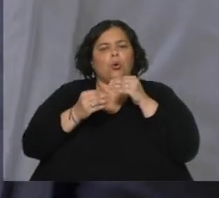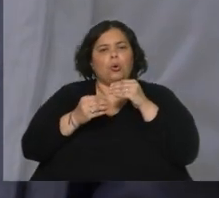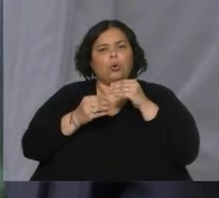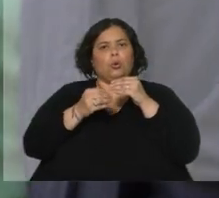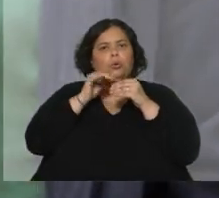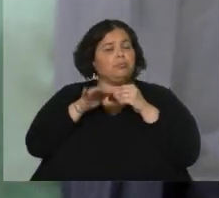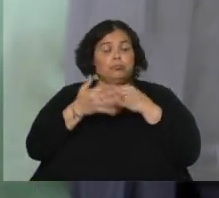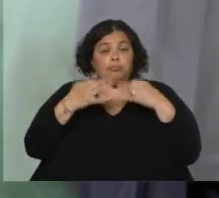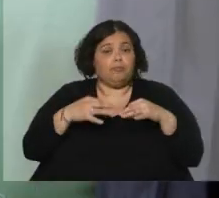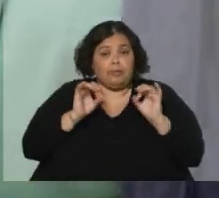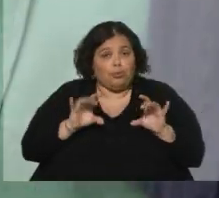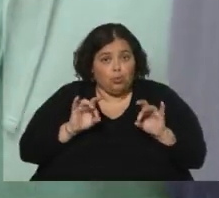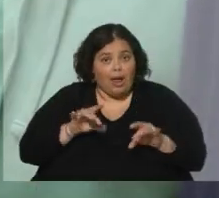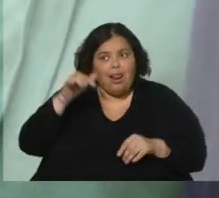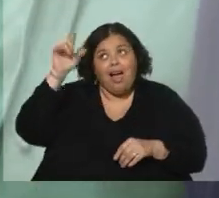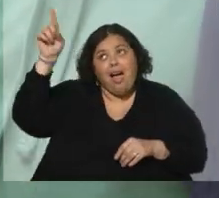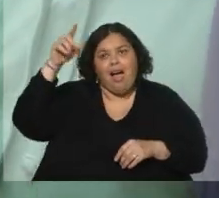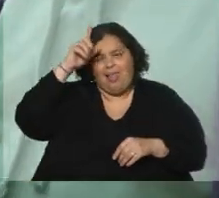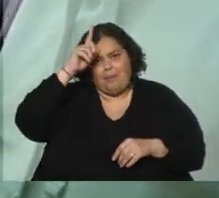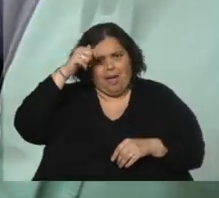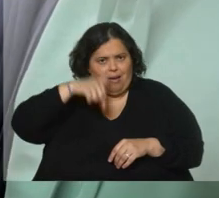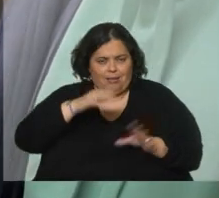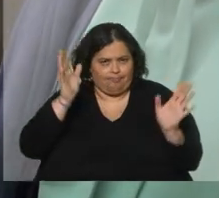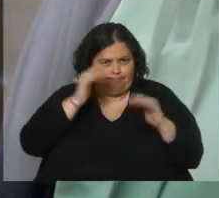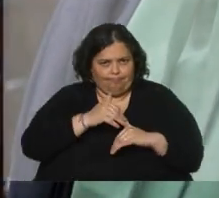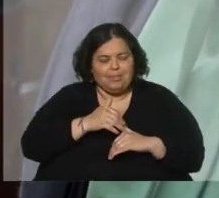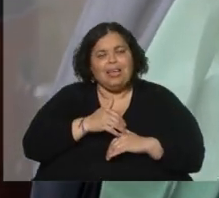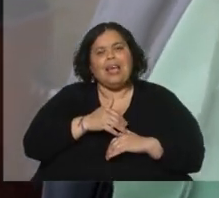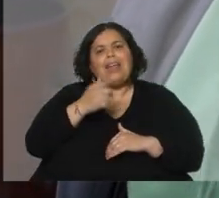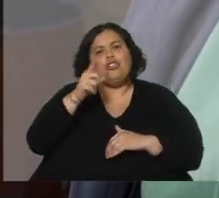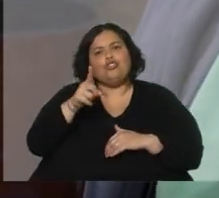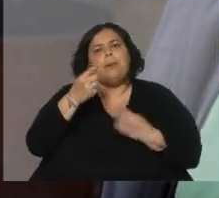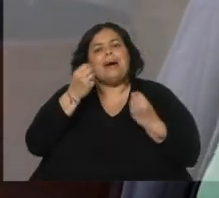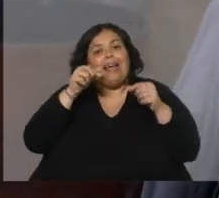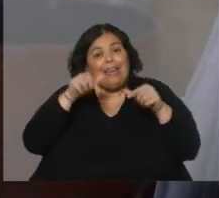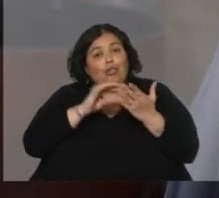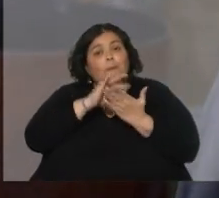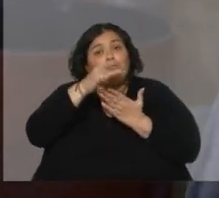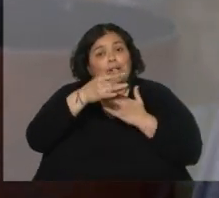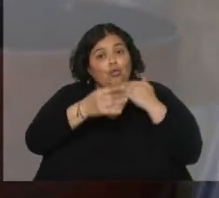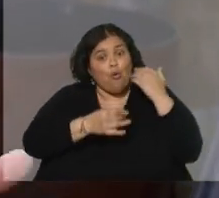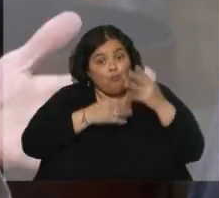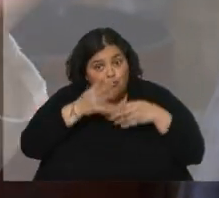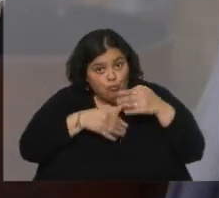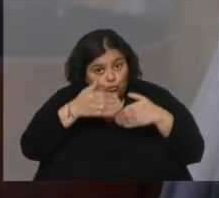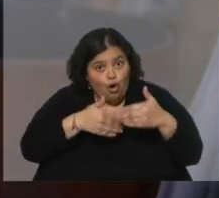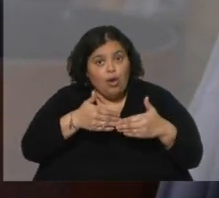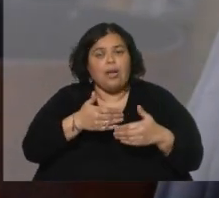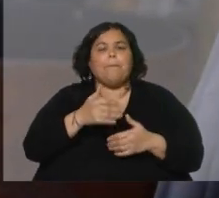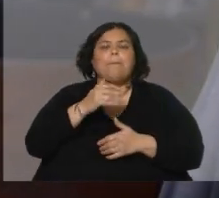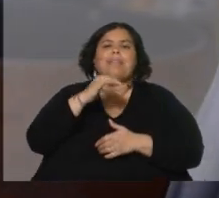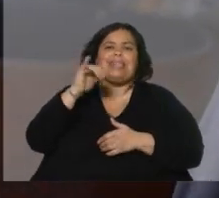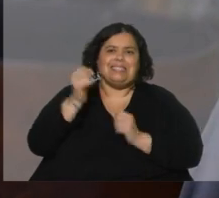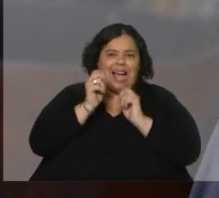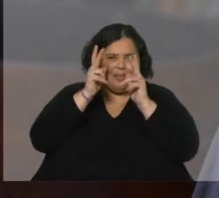yo creo que tiene que ver, bueno, hay cosas que se han ido flexibilizando, por ejemplo, para ser competitivas estos proyectos, el IRCA ya anunció que redujo los